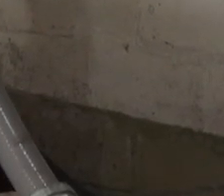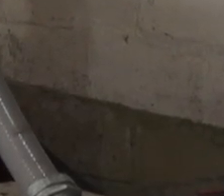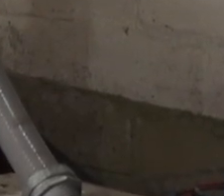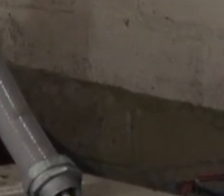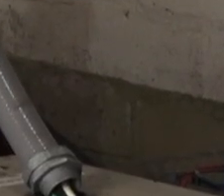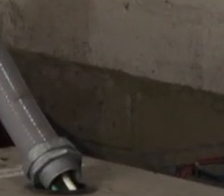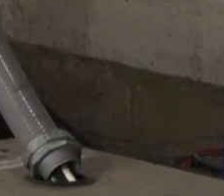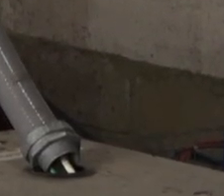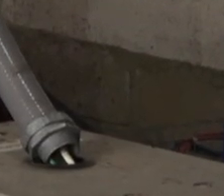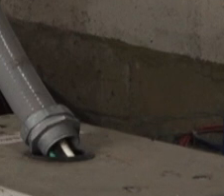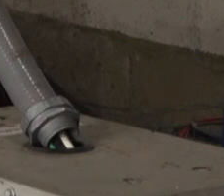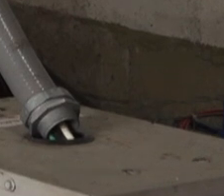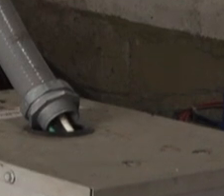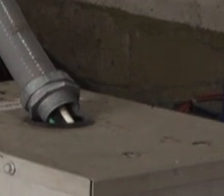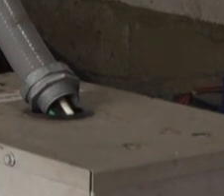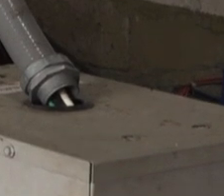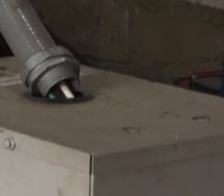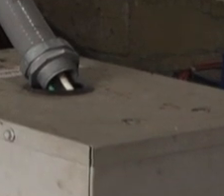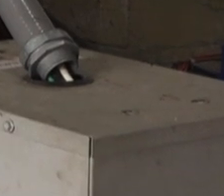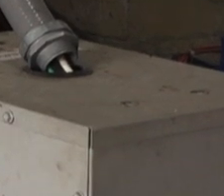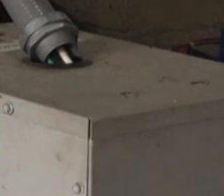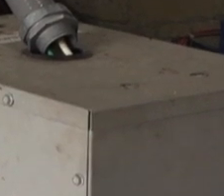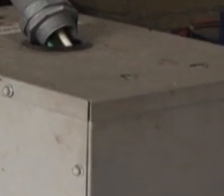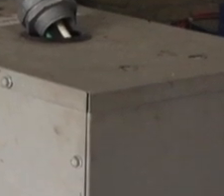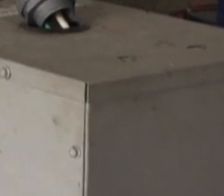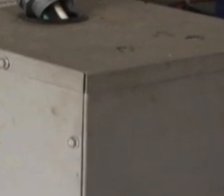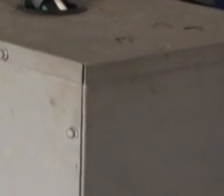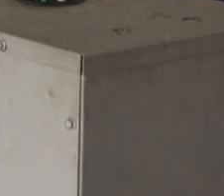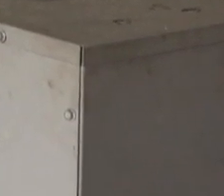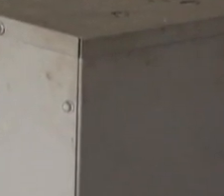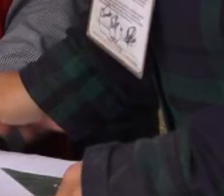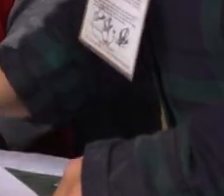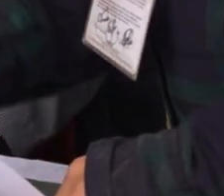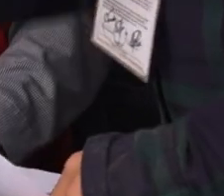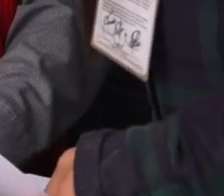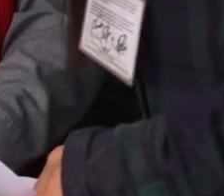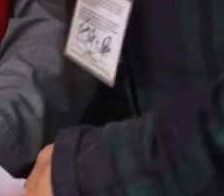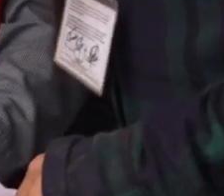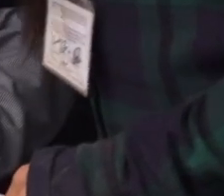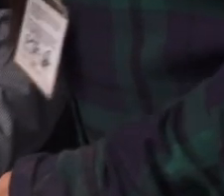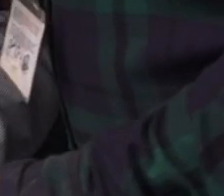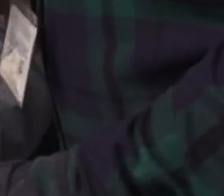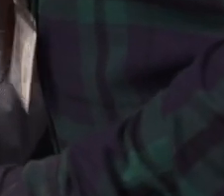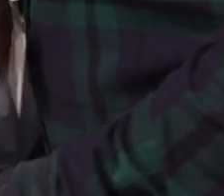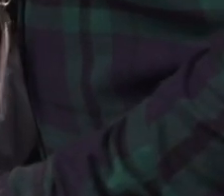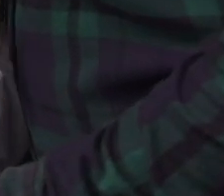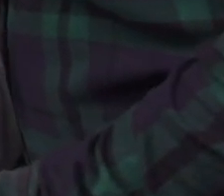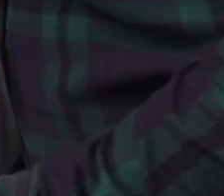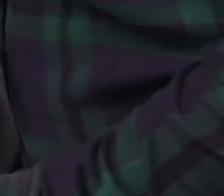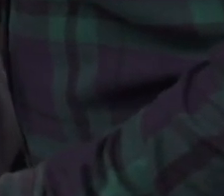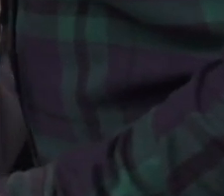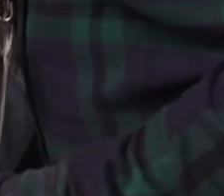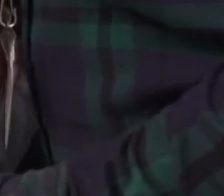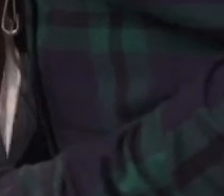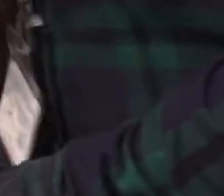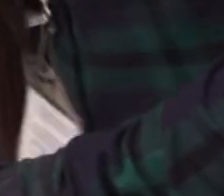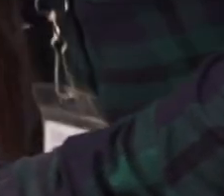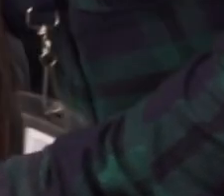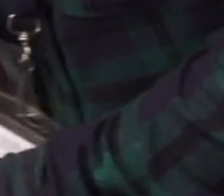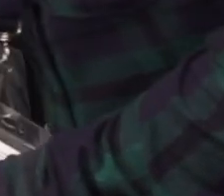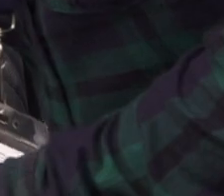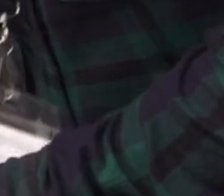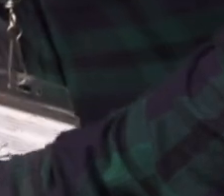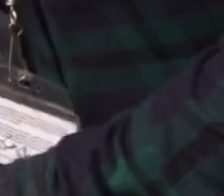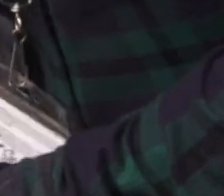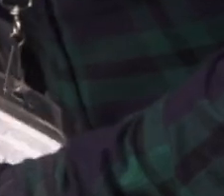mandatario nacional indicó que su visita junto al ministro de Energía y Minas representa el compromiso de apoyar y dar seguimiento a